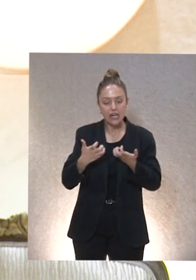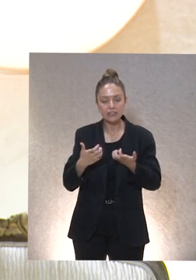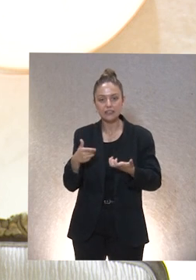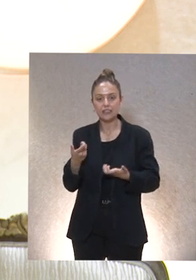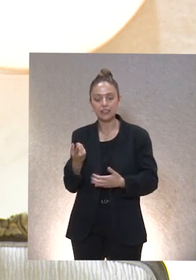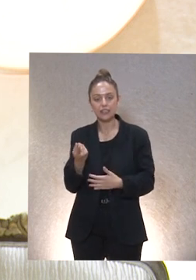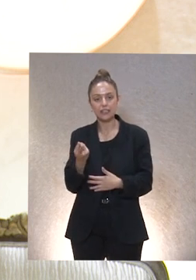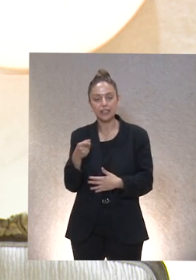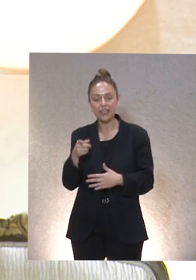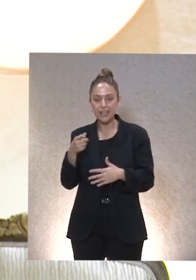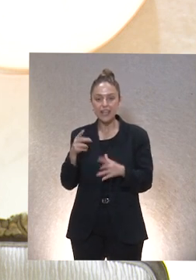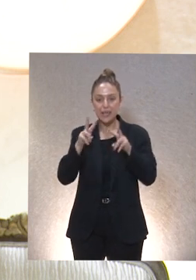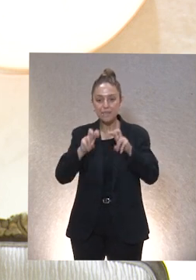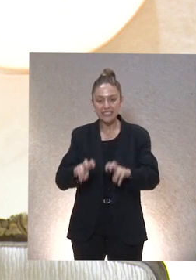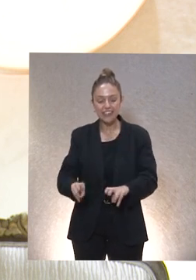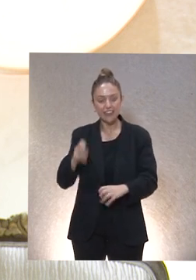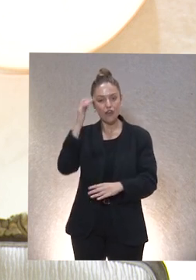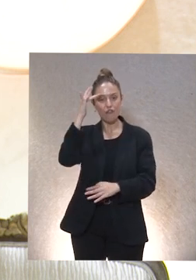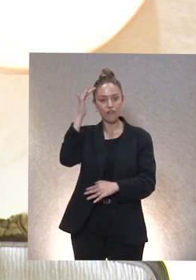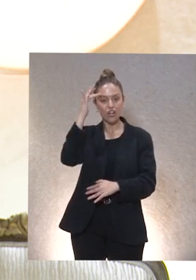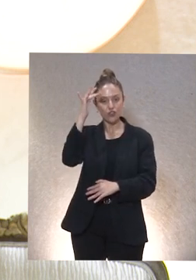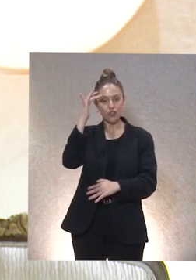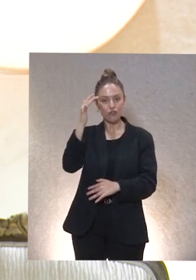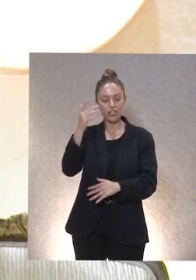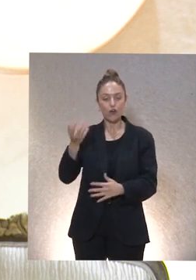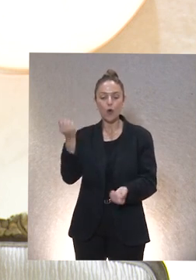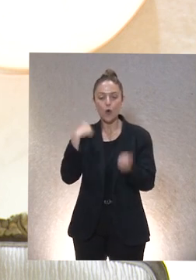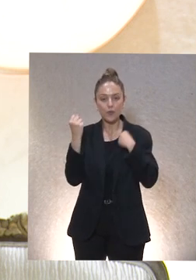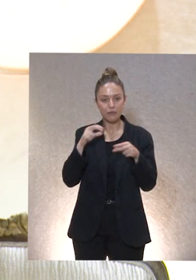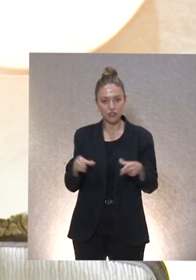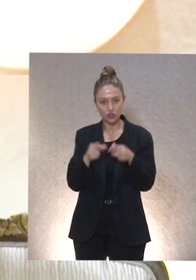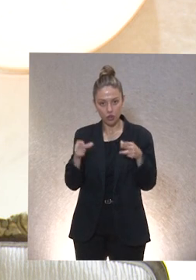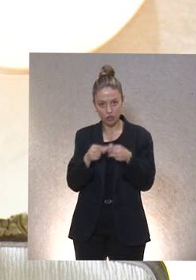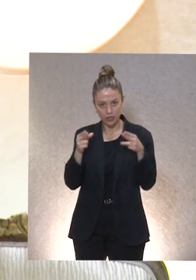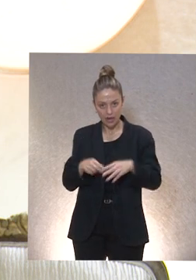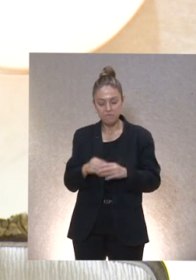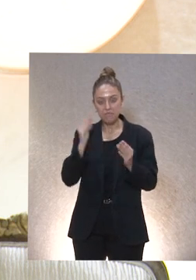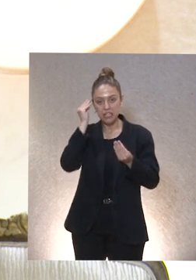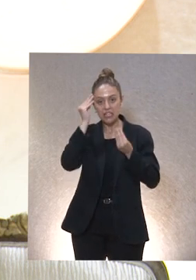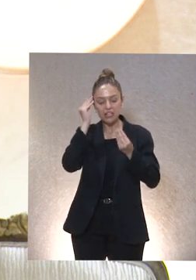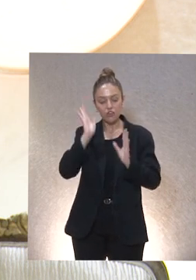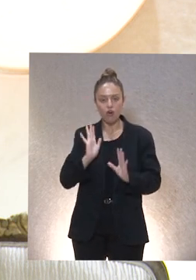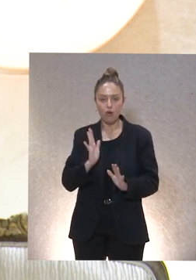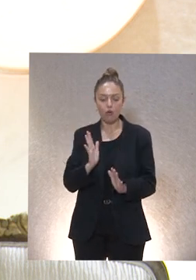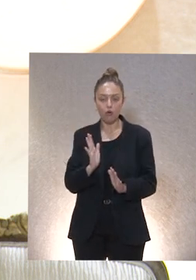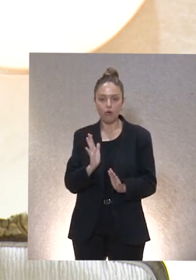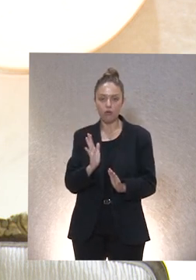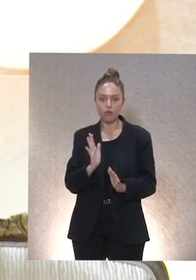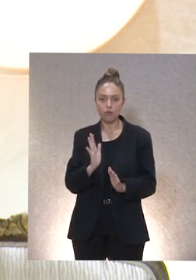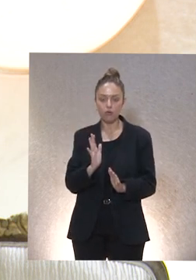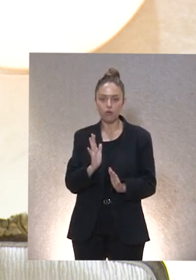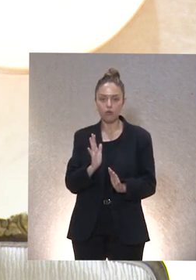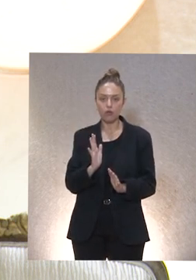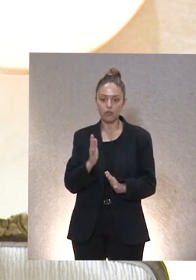imbricar su investigación filosófica con comportamientos sociales prácticos. Y creo que esto es algo que realmente